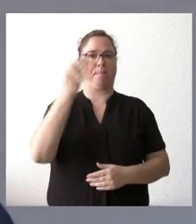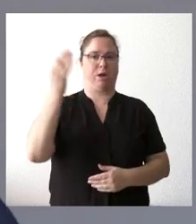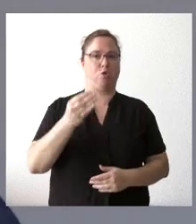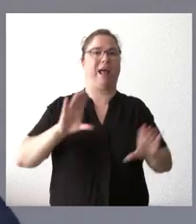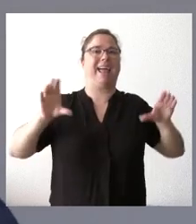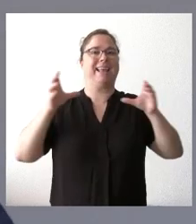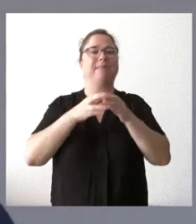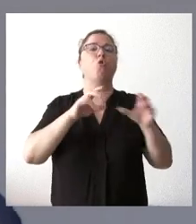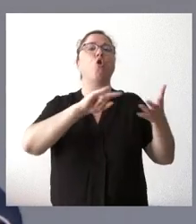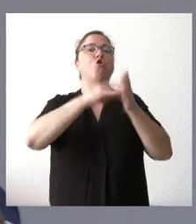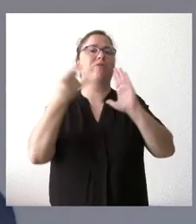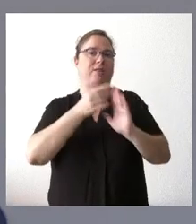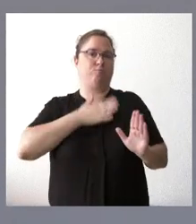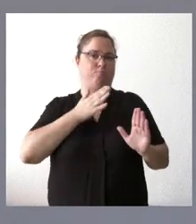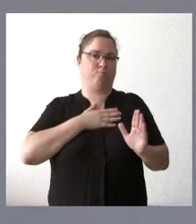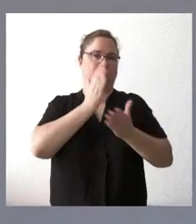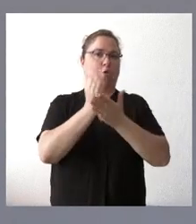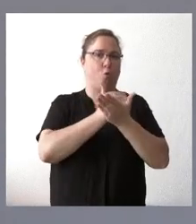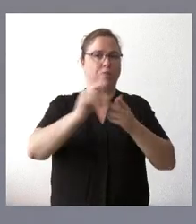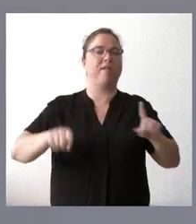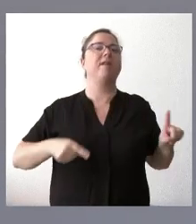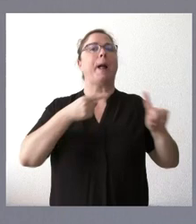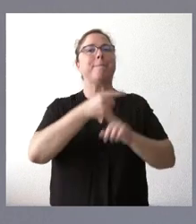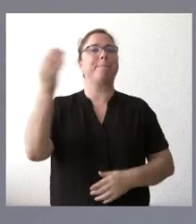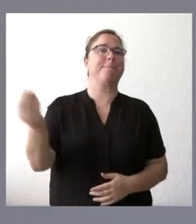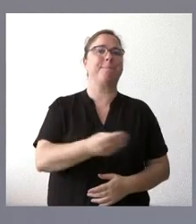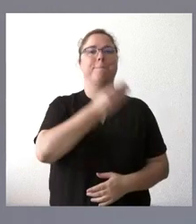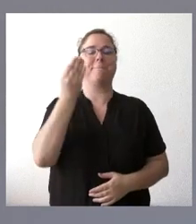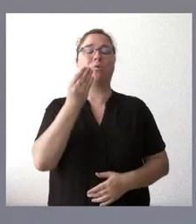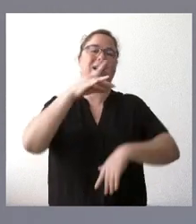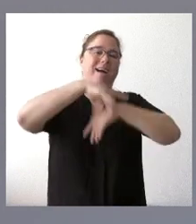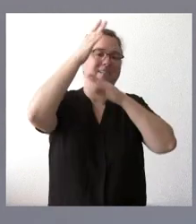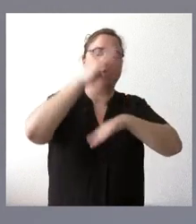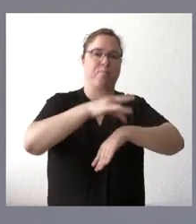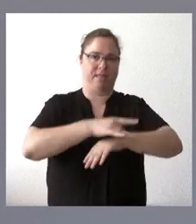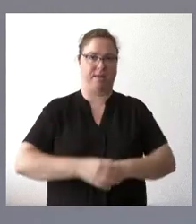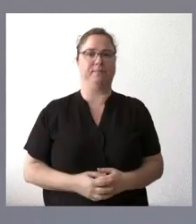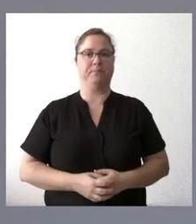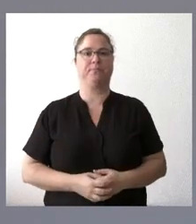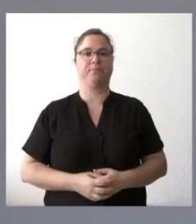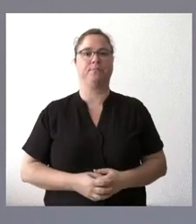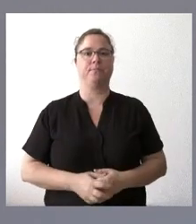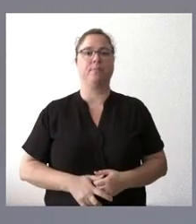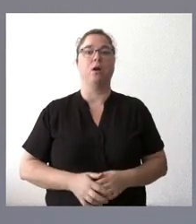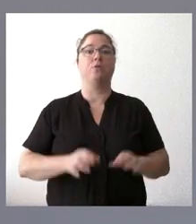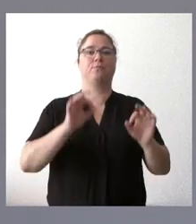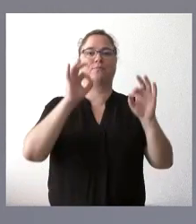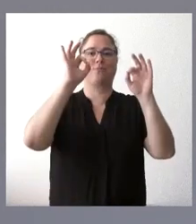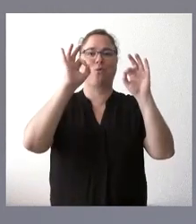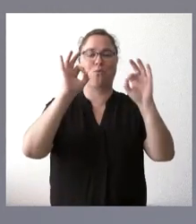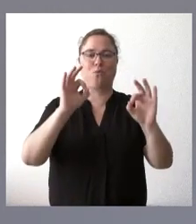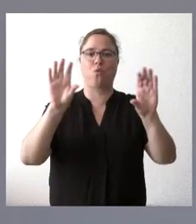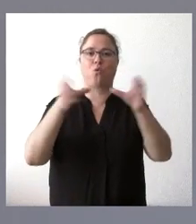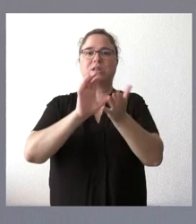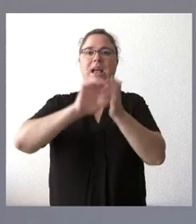técnicos en nuestra comunidad autónoma y mejorar, por tanto, la asistencia sanitaria. La Junta de Castilla y León, en